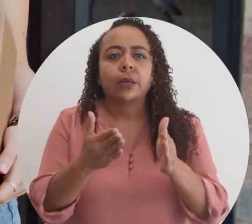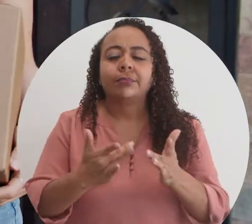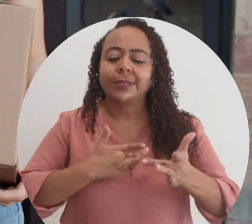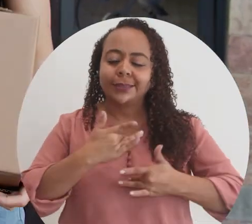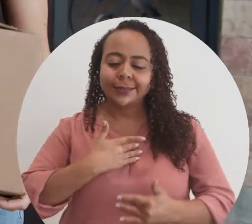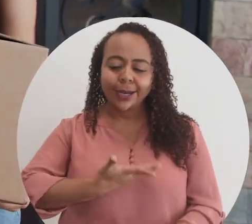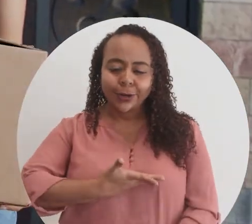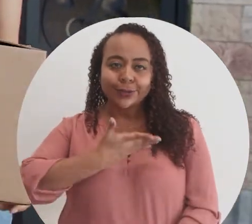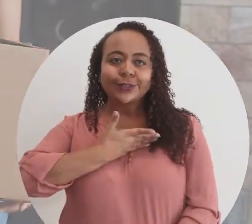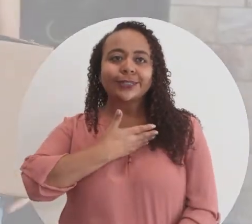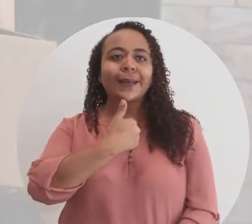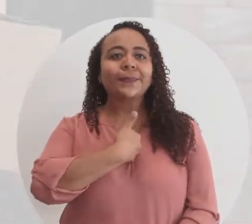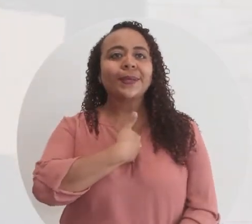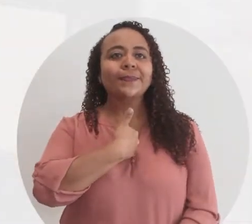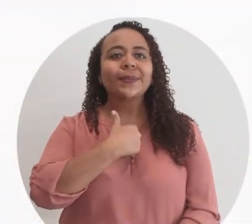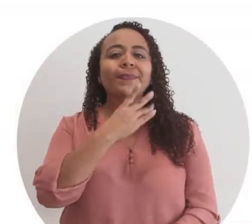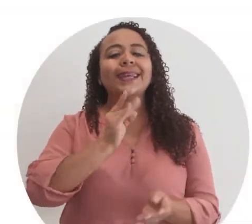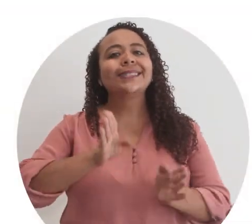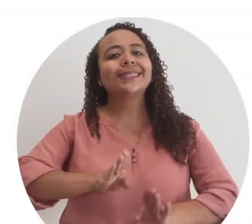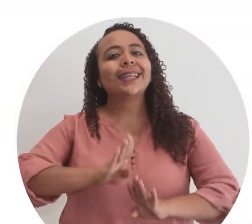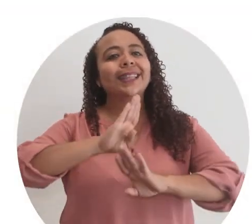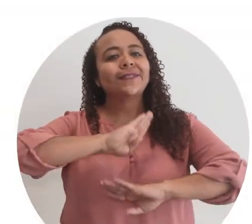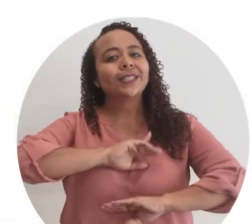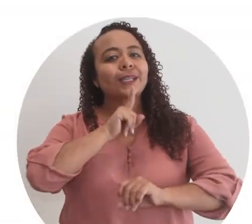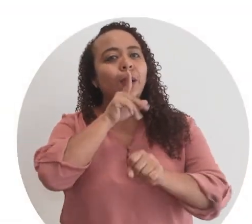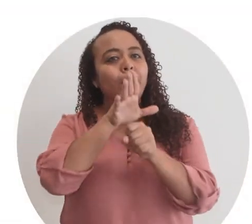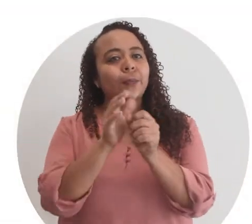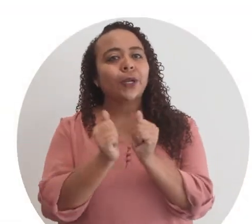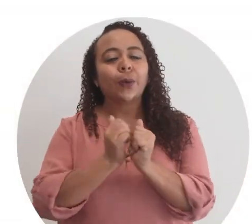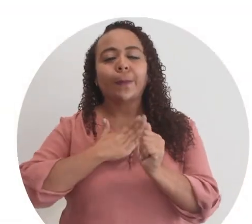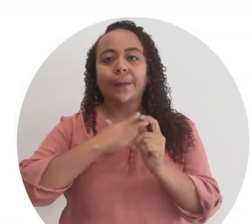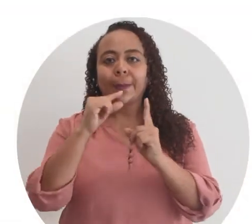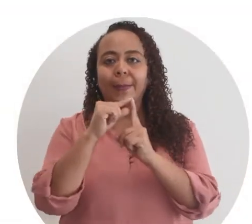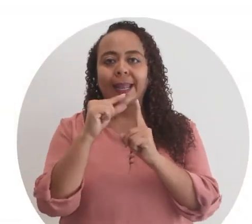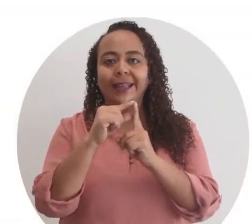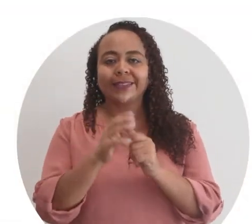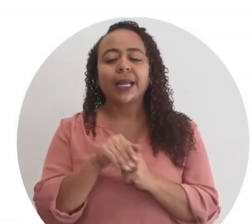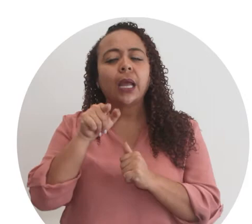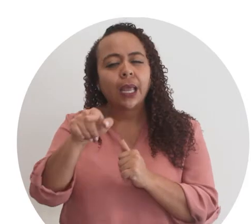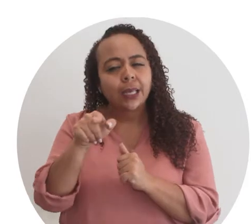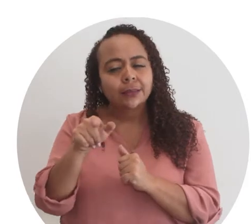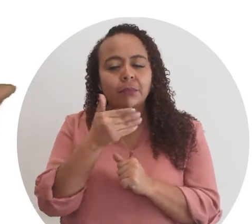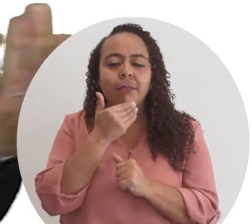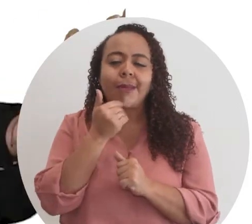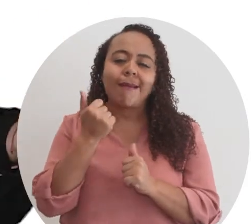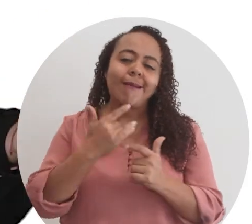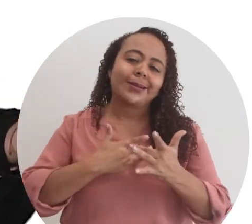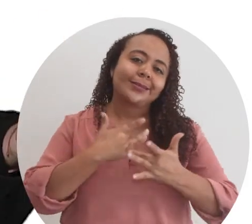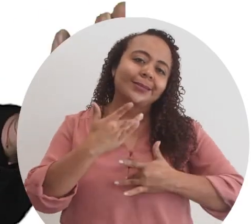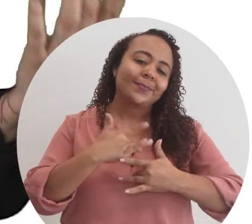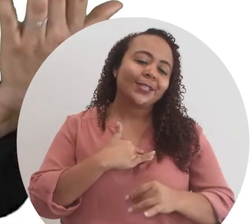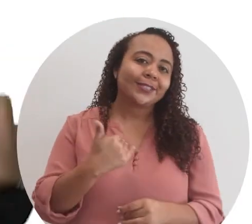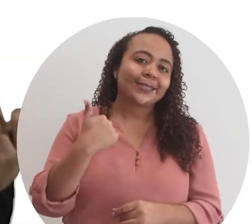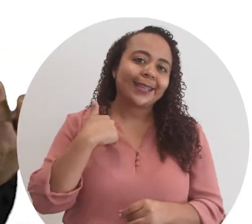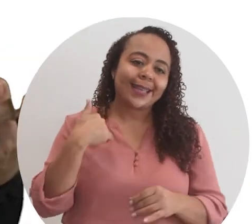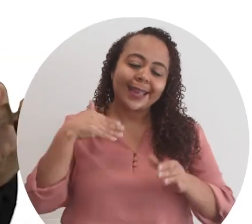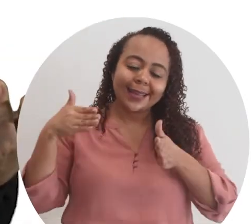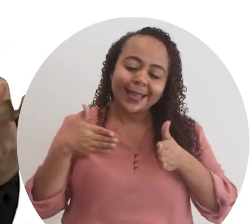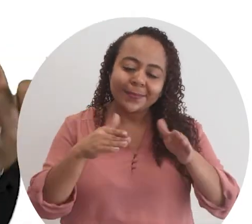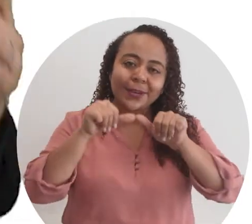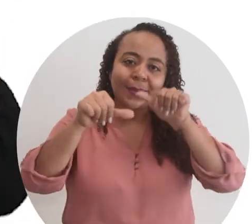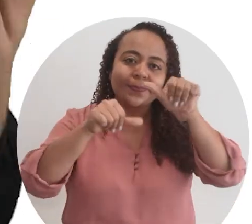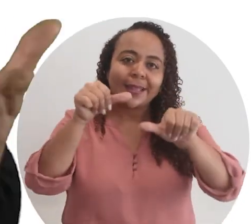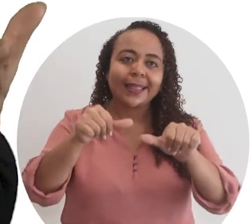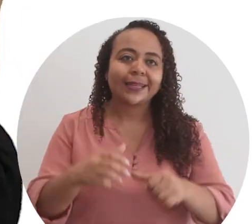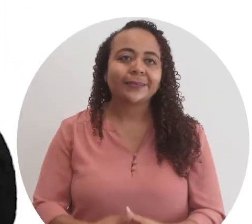emprendedora, me sentiré orgullosa de mí misma y satisfecha de cumplir con mi palabra. Y ese es uno de los mejores sentimientos que